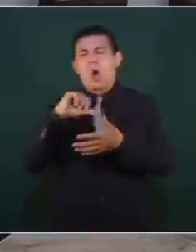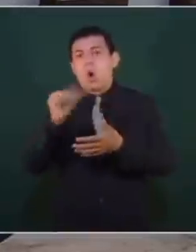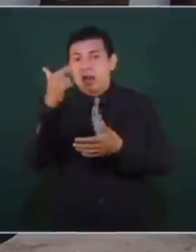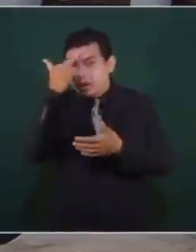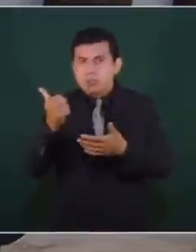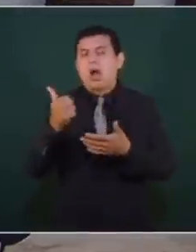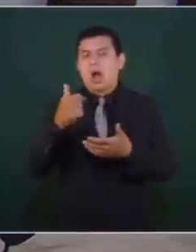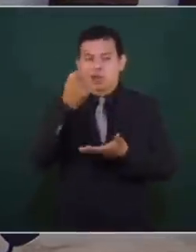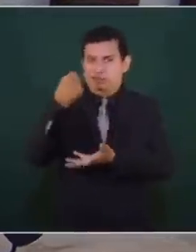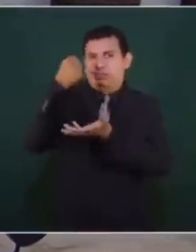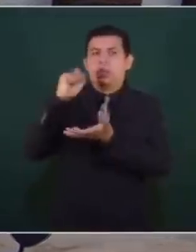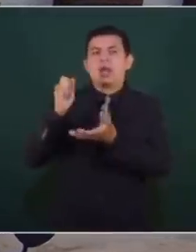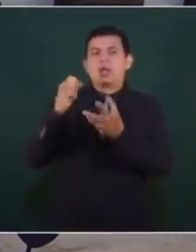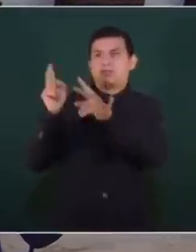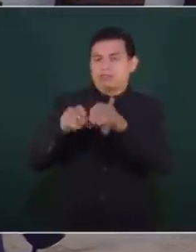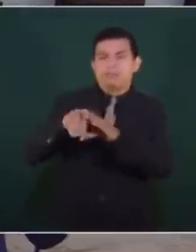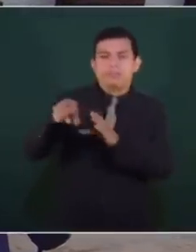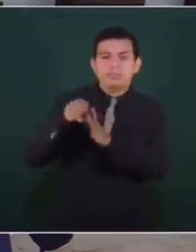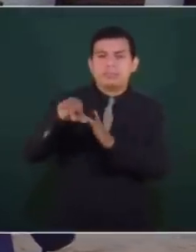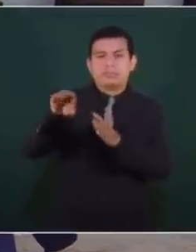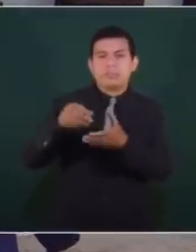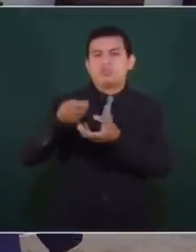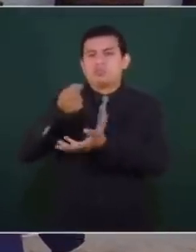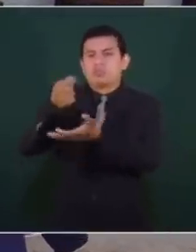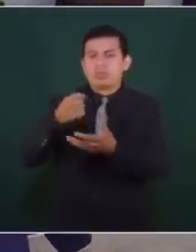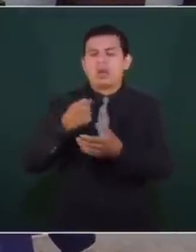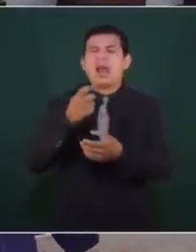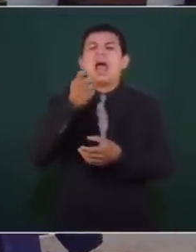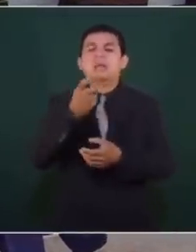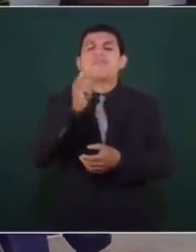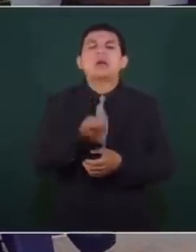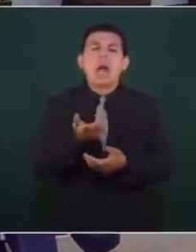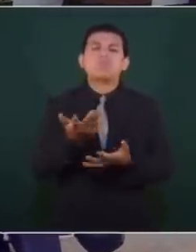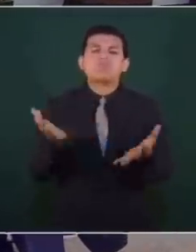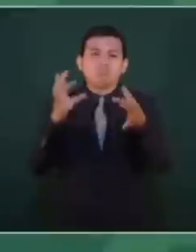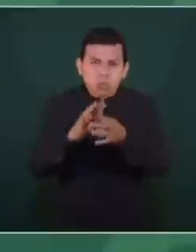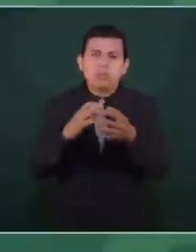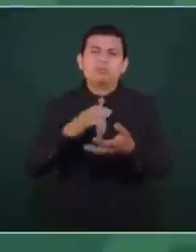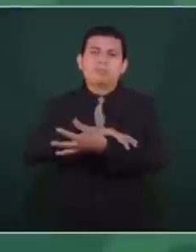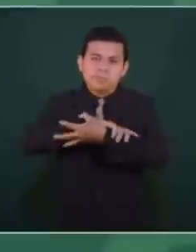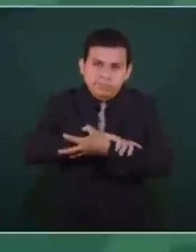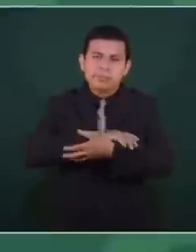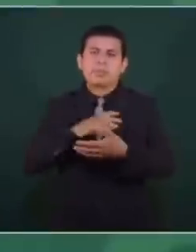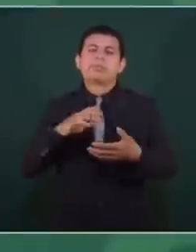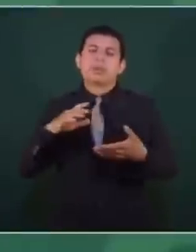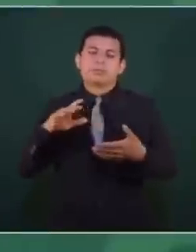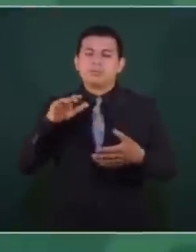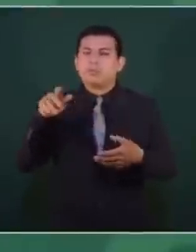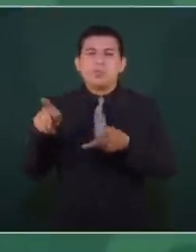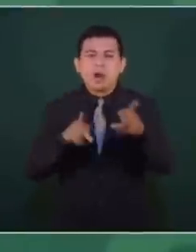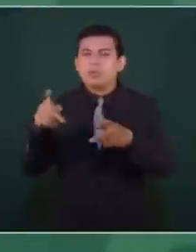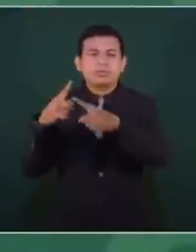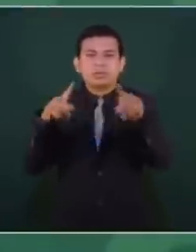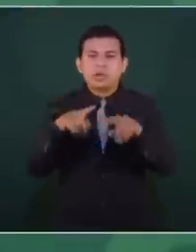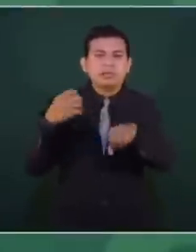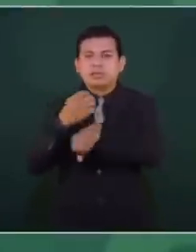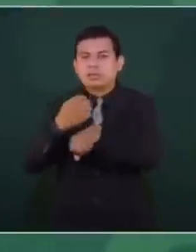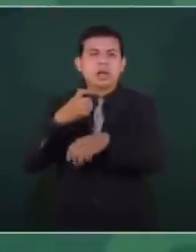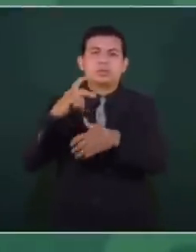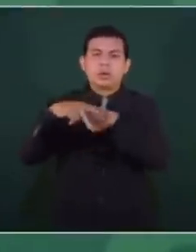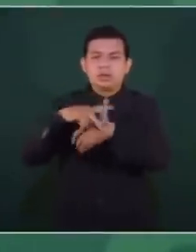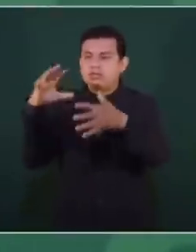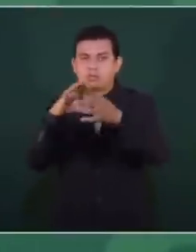otro motivo. Que haya solidaridad, que haya fraternidad entre todos los pueblos. México siempre lo ha hecho, lo estamos haciendo ahora,